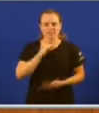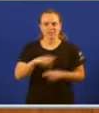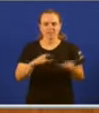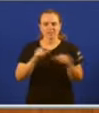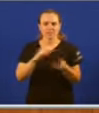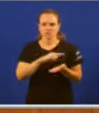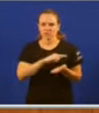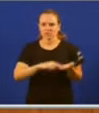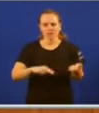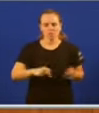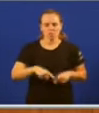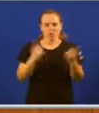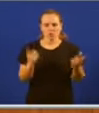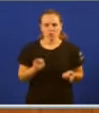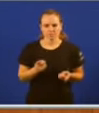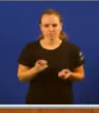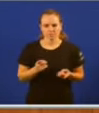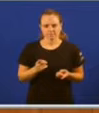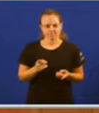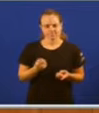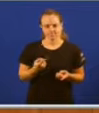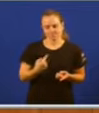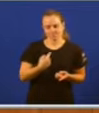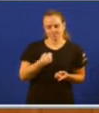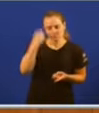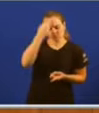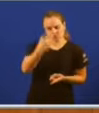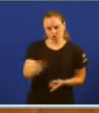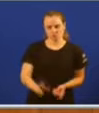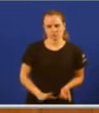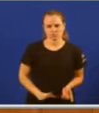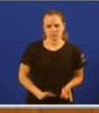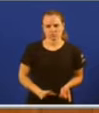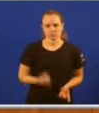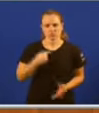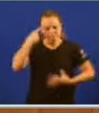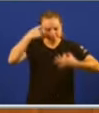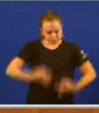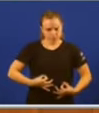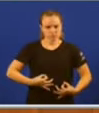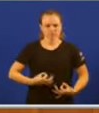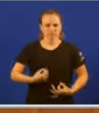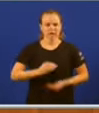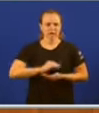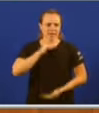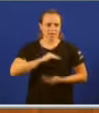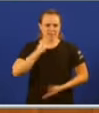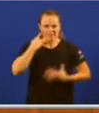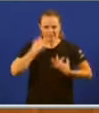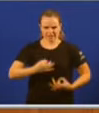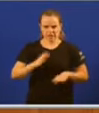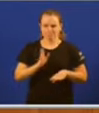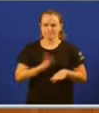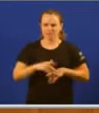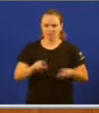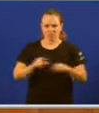sobre os seus problemas. Eu estou convencida de que non e estou absolutamente convencida de que eu temos capacidade real para poder